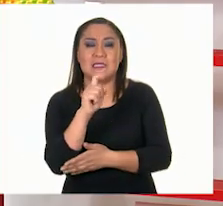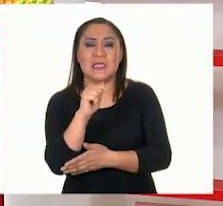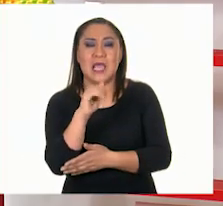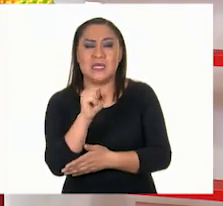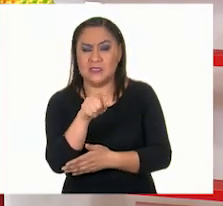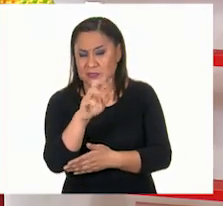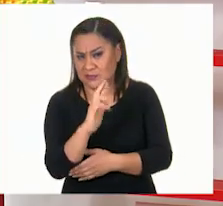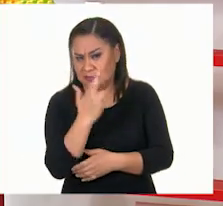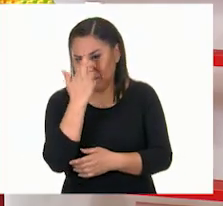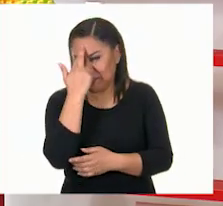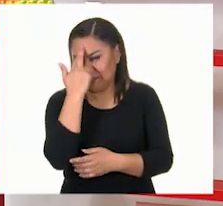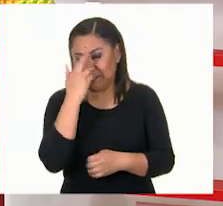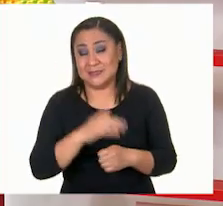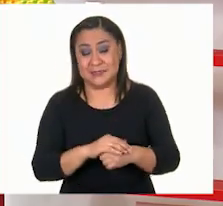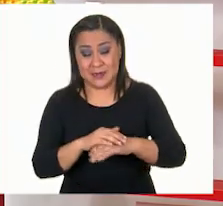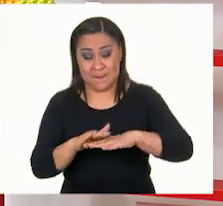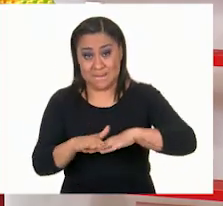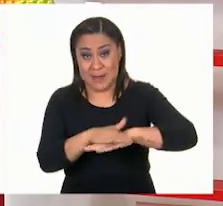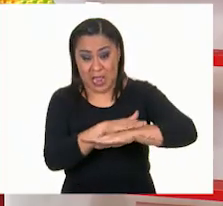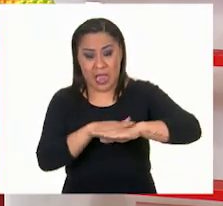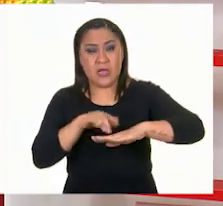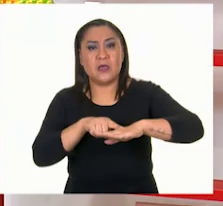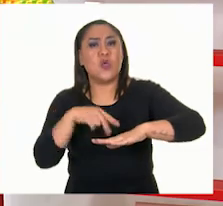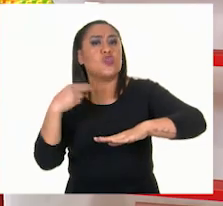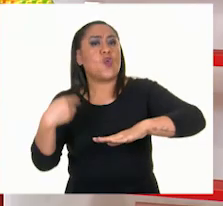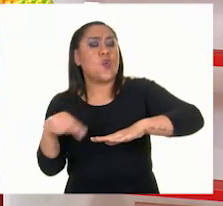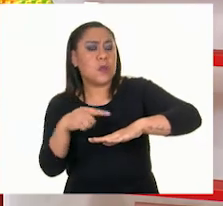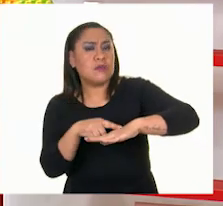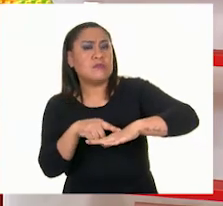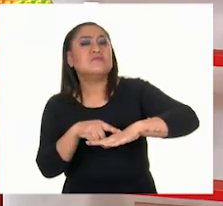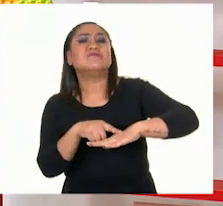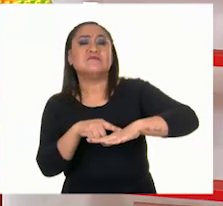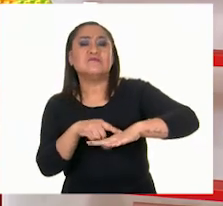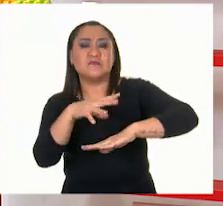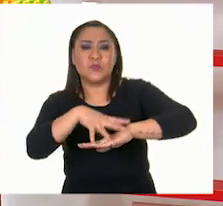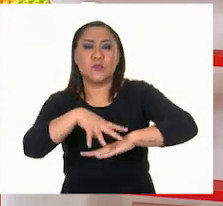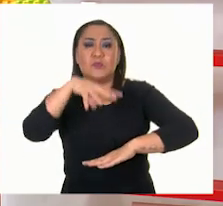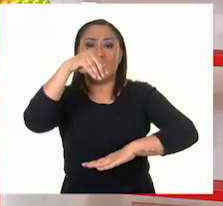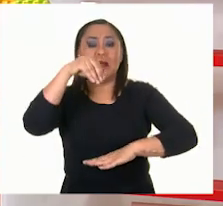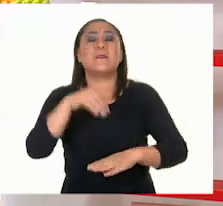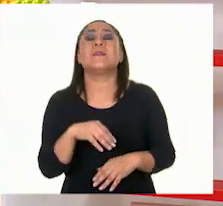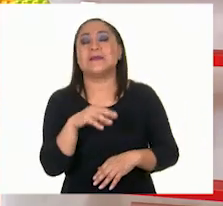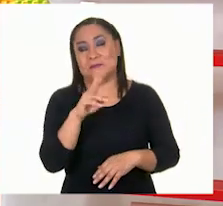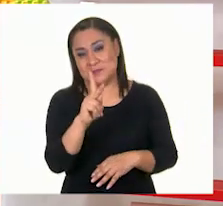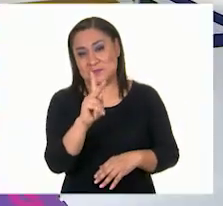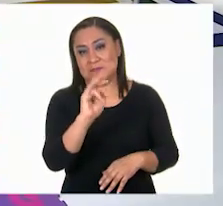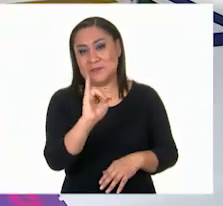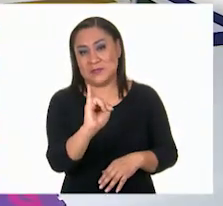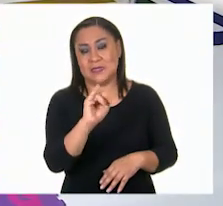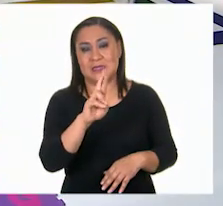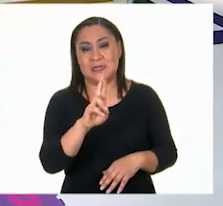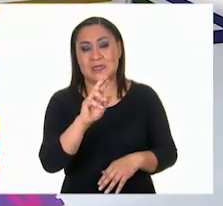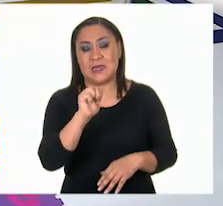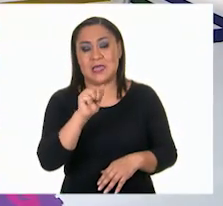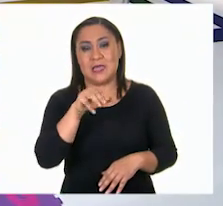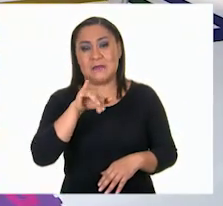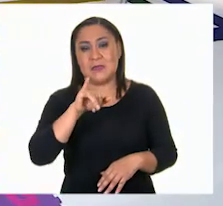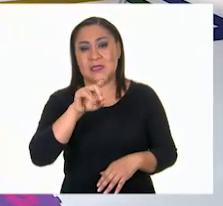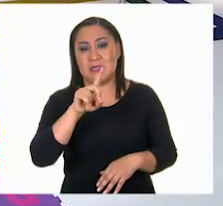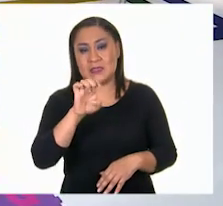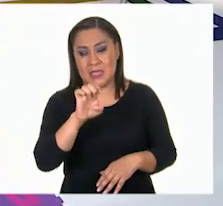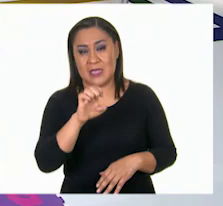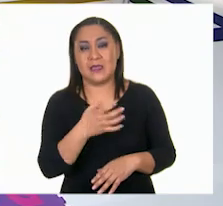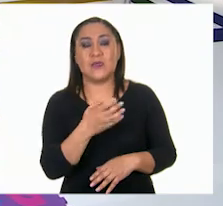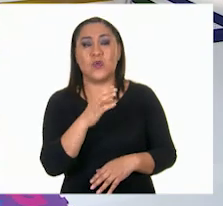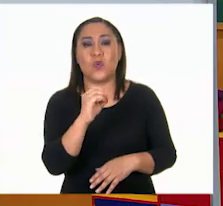la base nos da el nombre de la pirámide, por lo tanto se llama pirámide, ¿qué? Octagonal. Octagonal. ¿Qué significará octa?